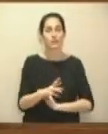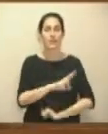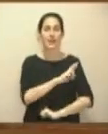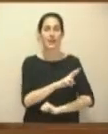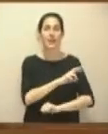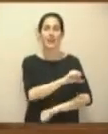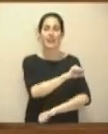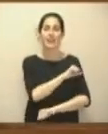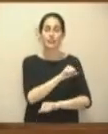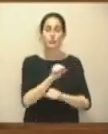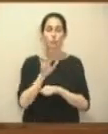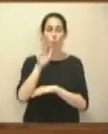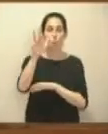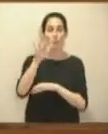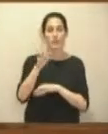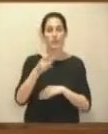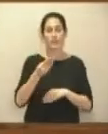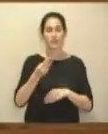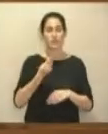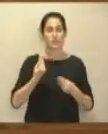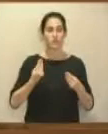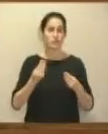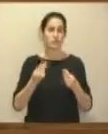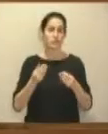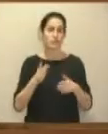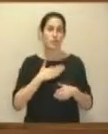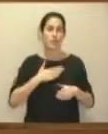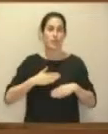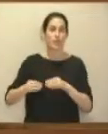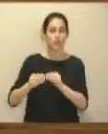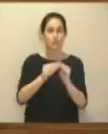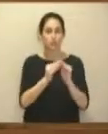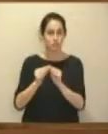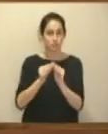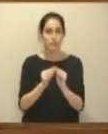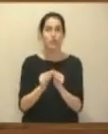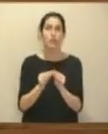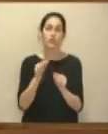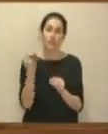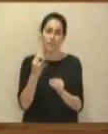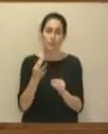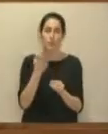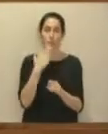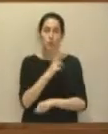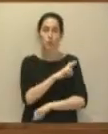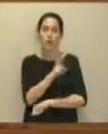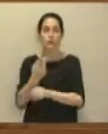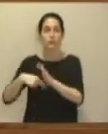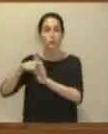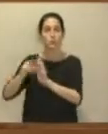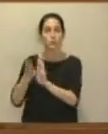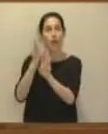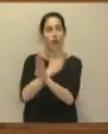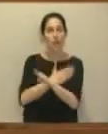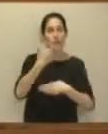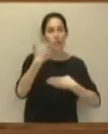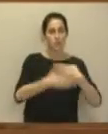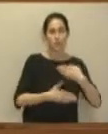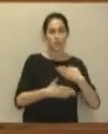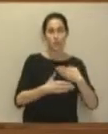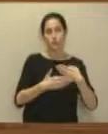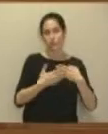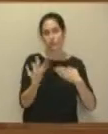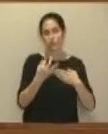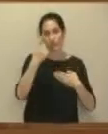vecinales en mano común, lo que obligaría a tener que efectuar los deslindes antes de poder registrarlos. Nosotros creemos que es